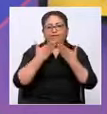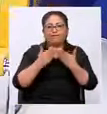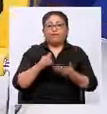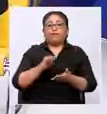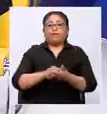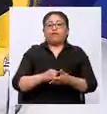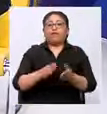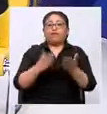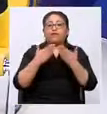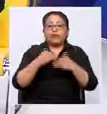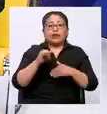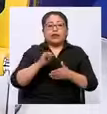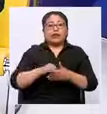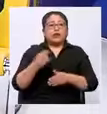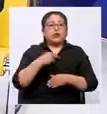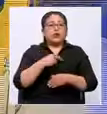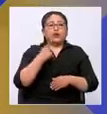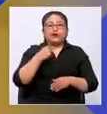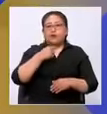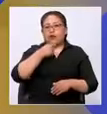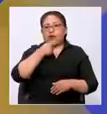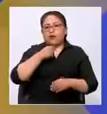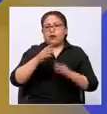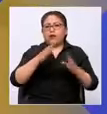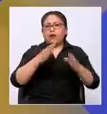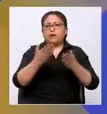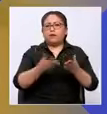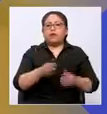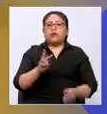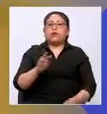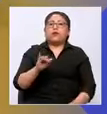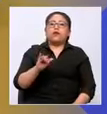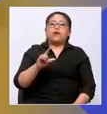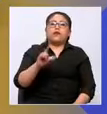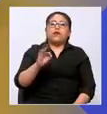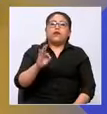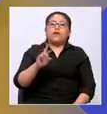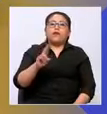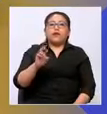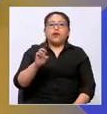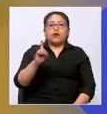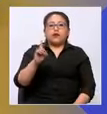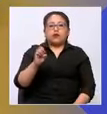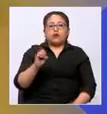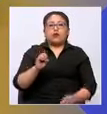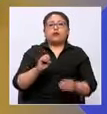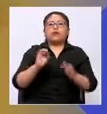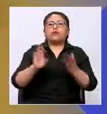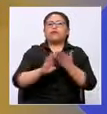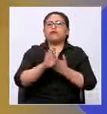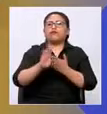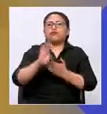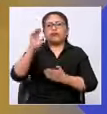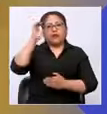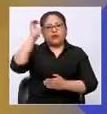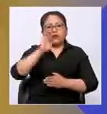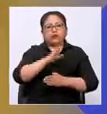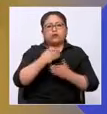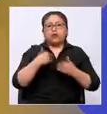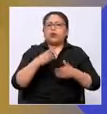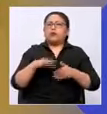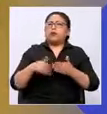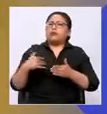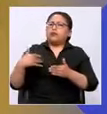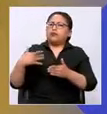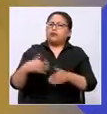gracias, Procurador. Y de esta manera nosotros acabamos de conversar con Wilfredo Chávez, Procurador General del Estado, acerca de cómo se ha venido manejando y